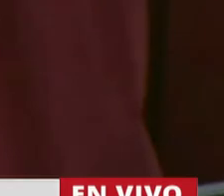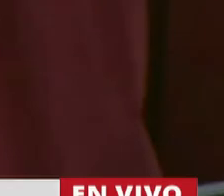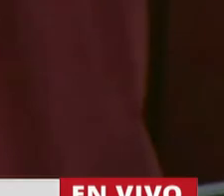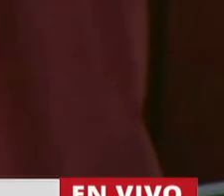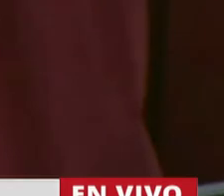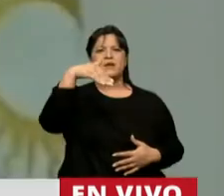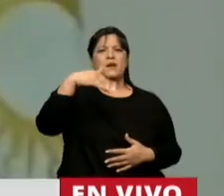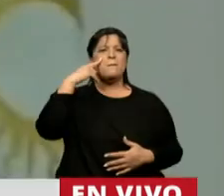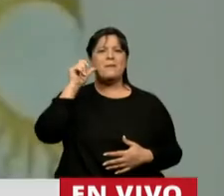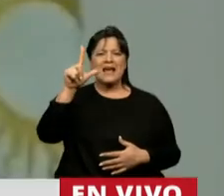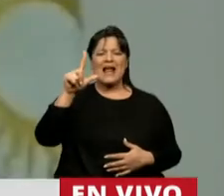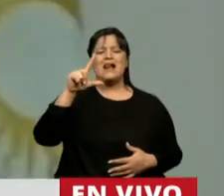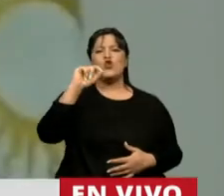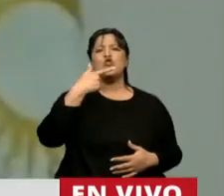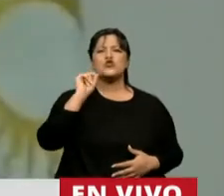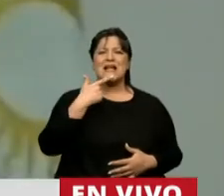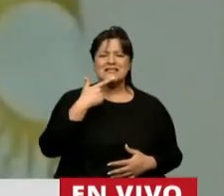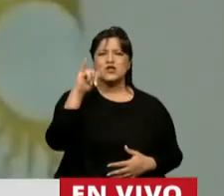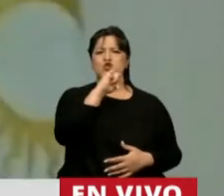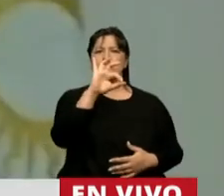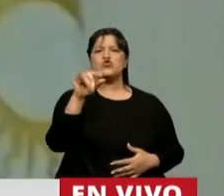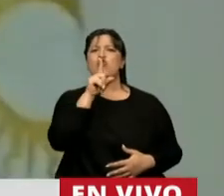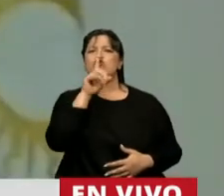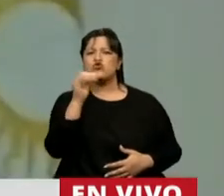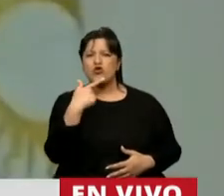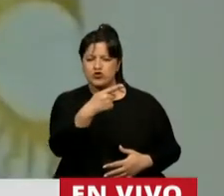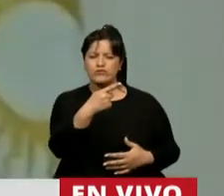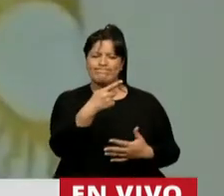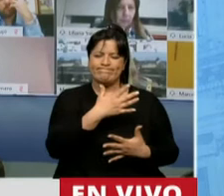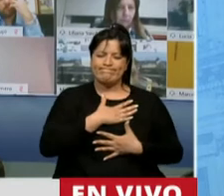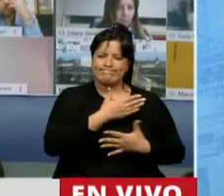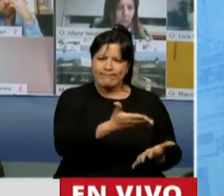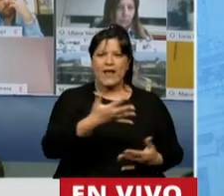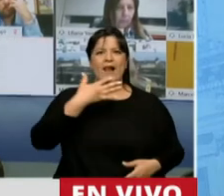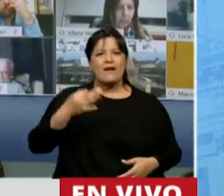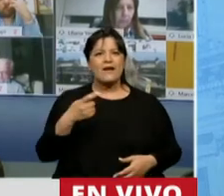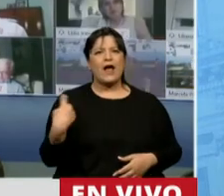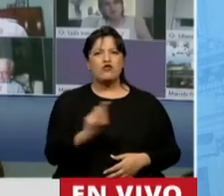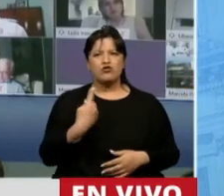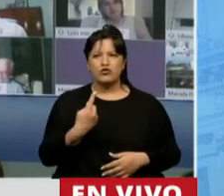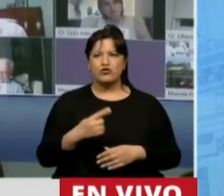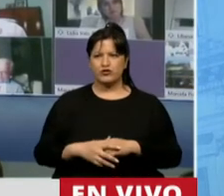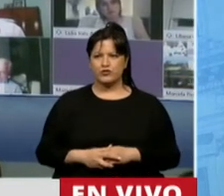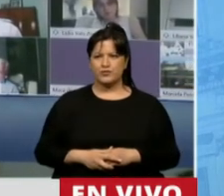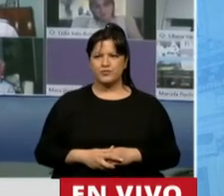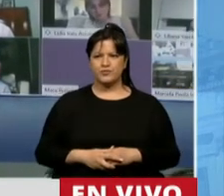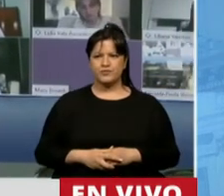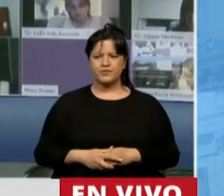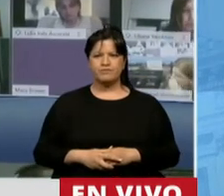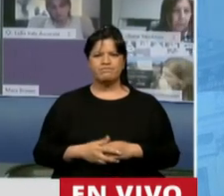Miguel Costas Sotos, en el cual nosotros, voy a hablar creo por varios de nosotros, no